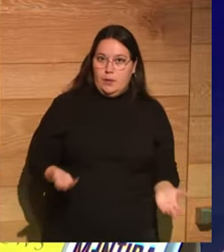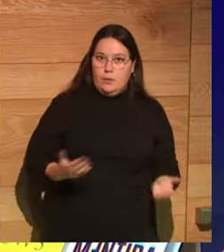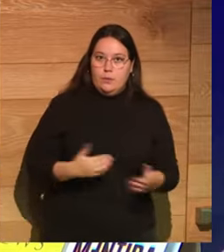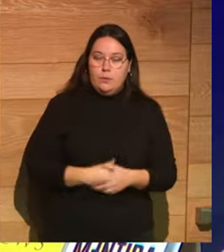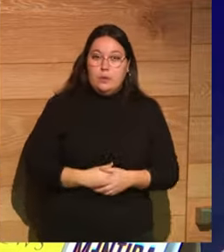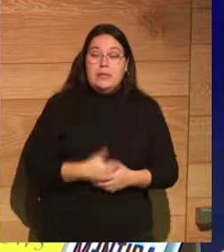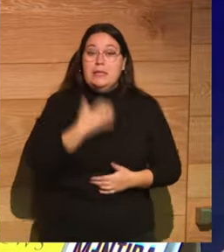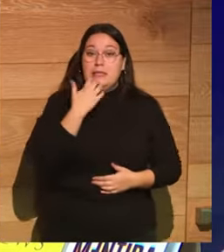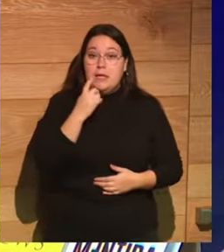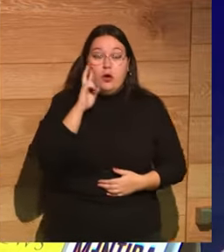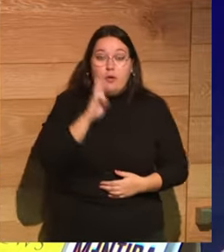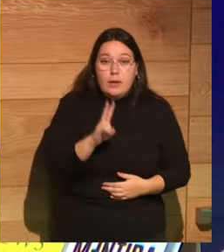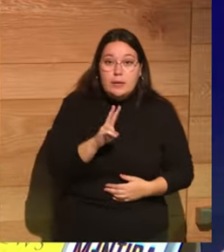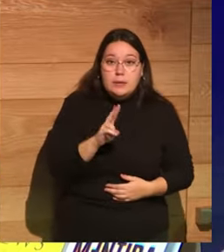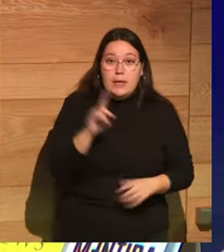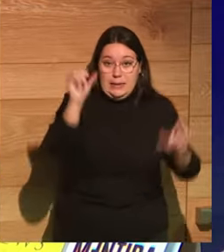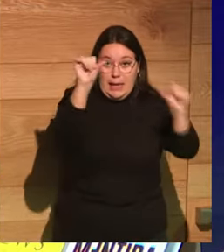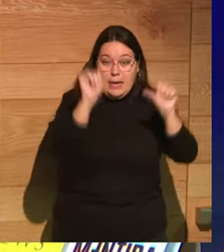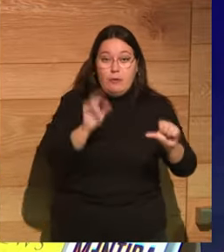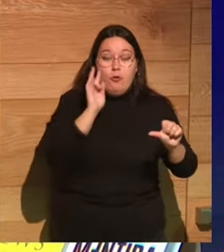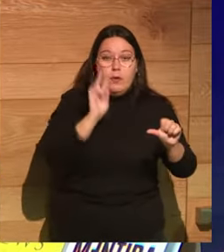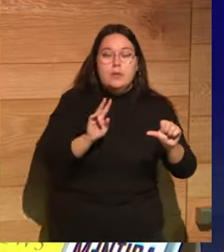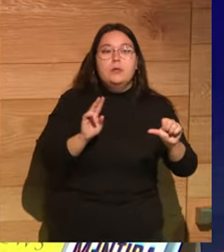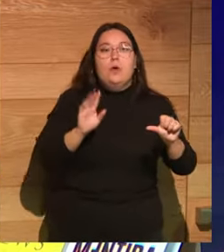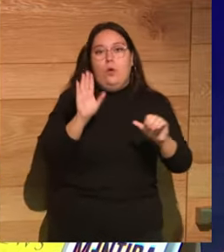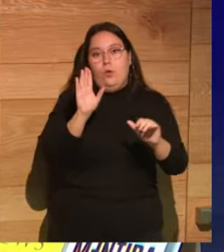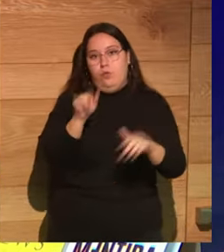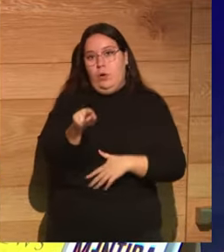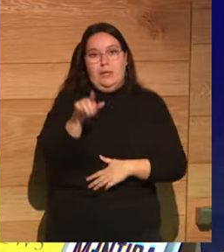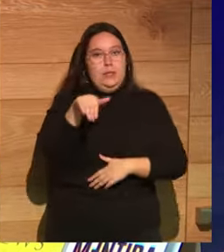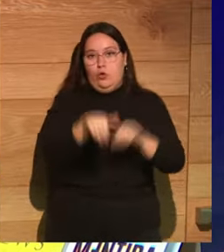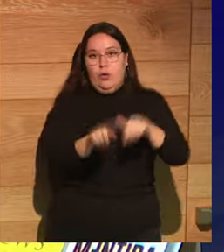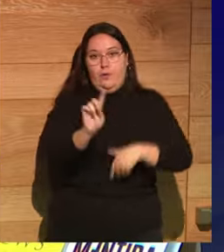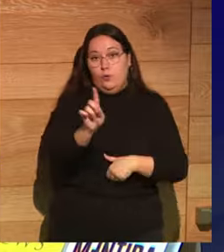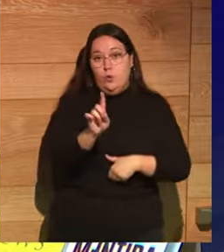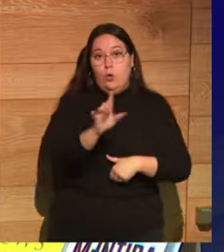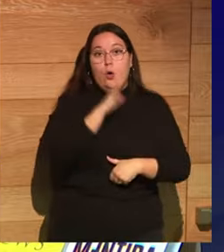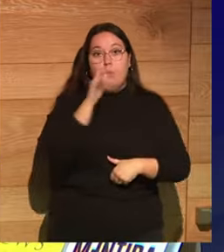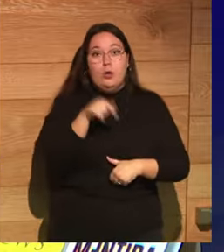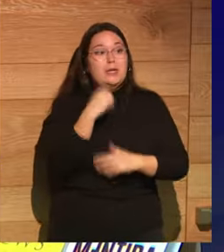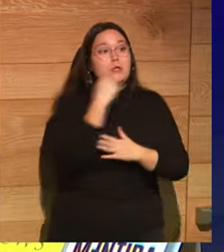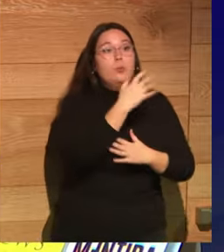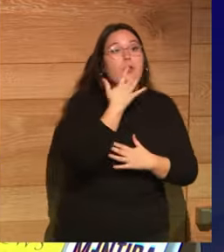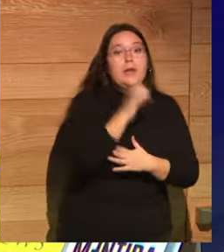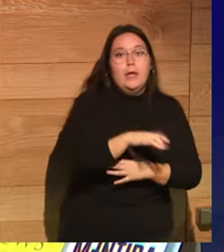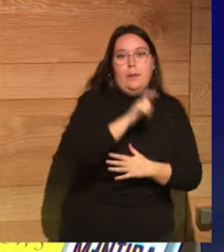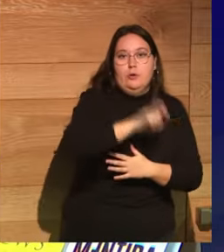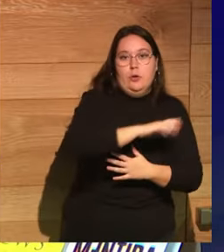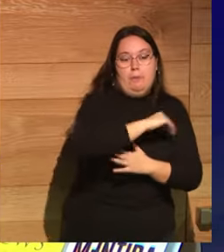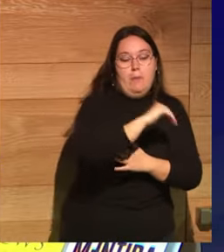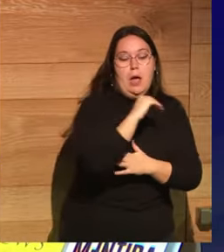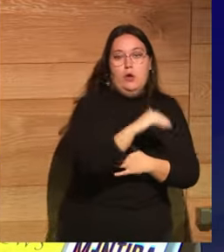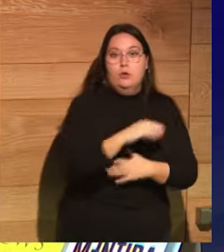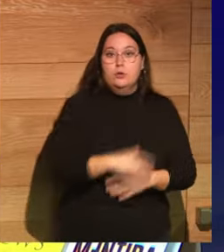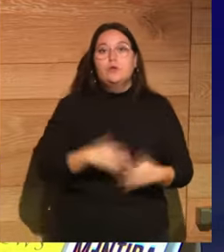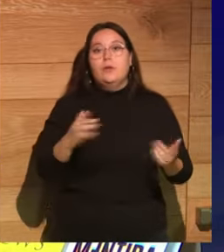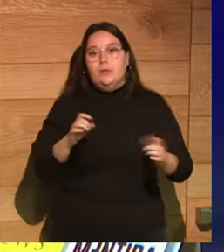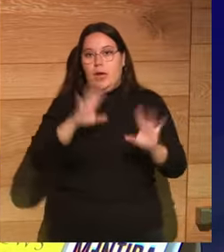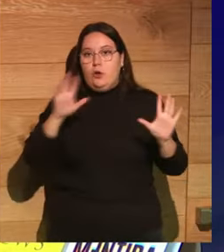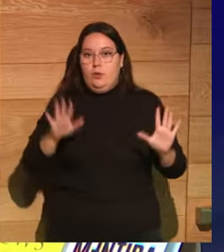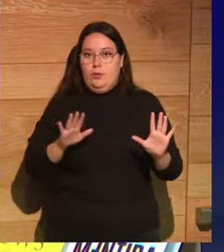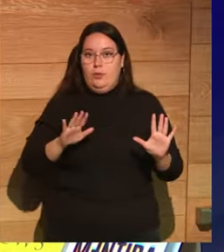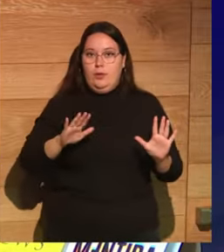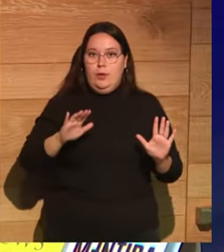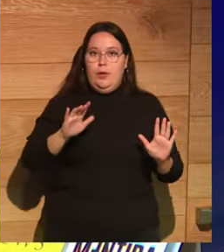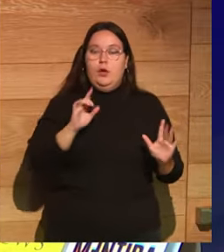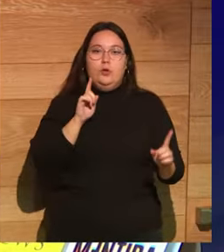aquí? Cuando alguien ve ese cartel, uy, a este no lo votó, que a este lo apoyan los malhechores, los ladrones. Pero claro, esto es un